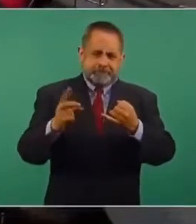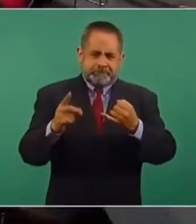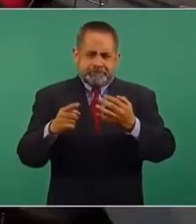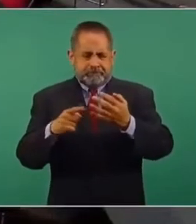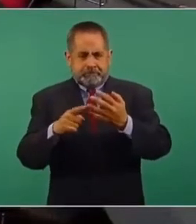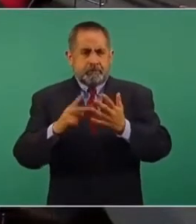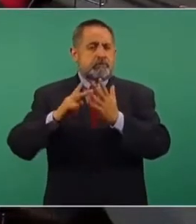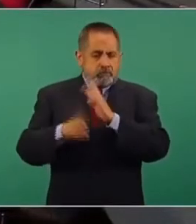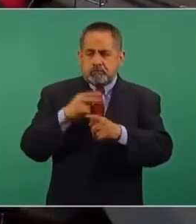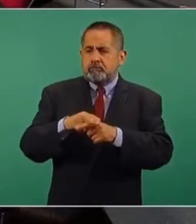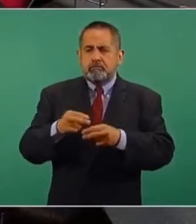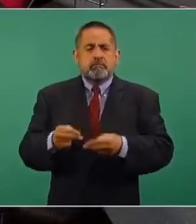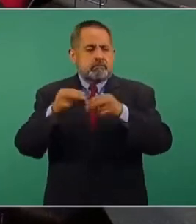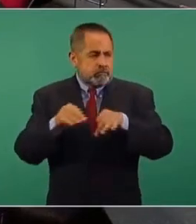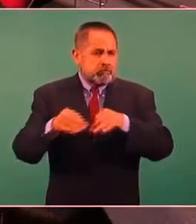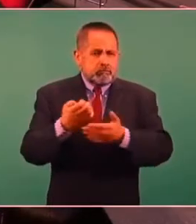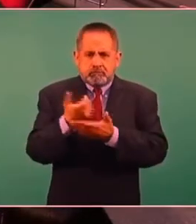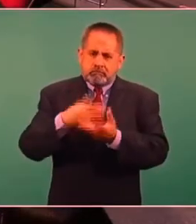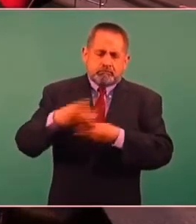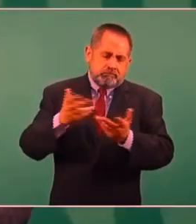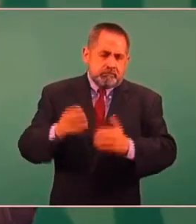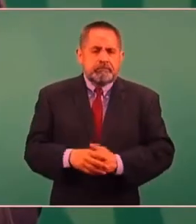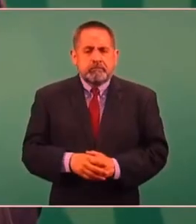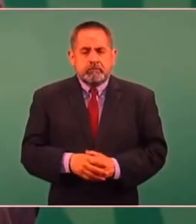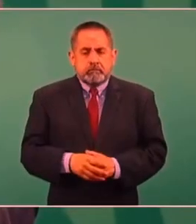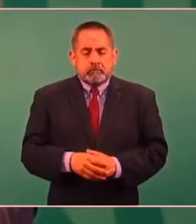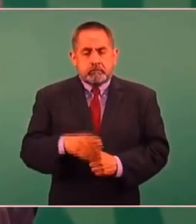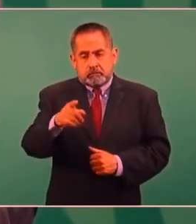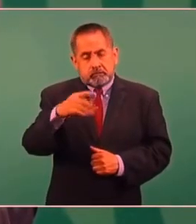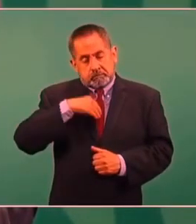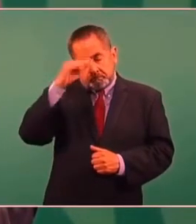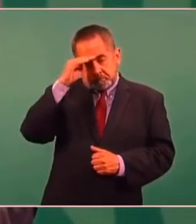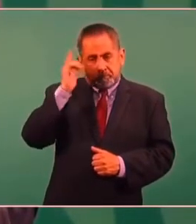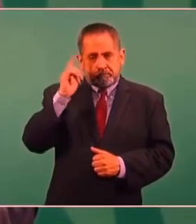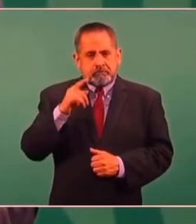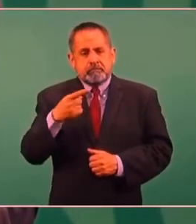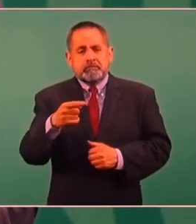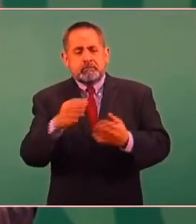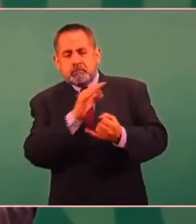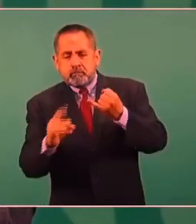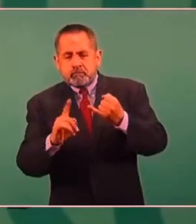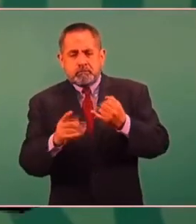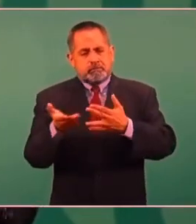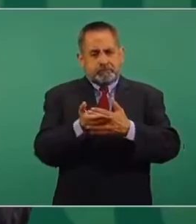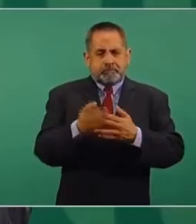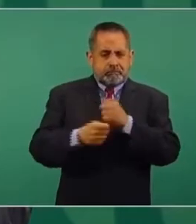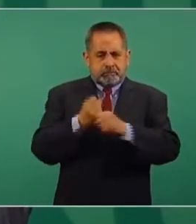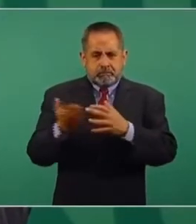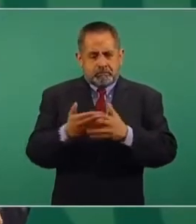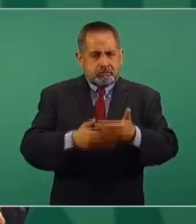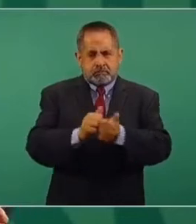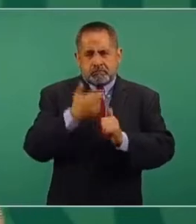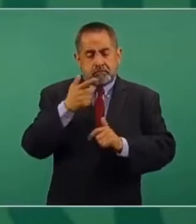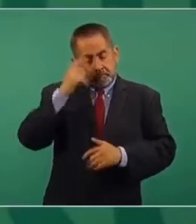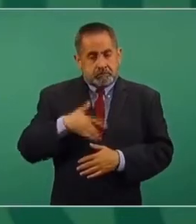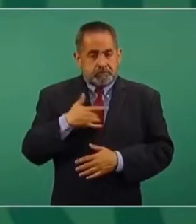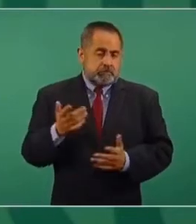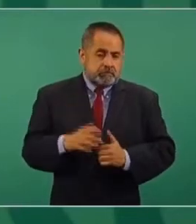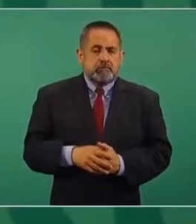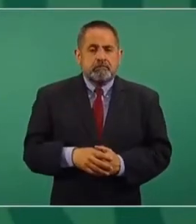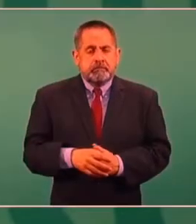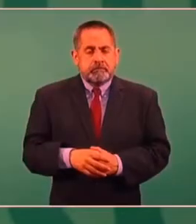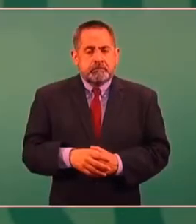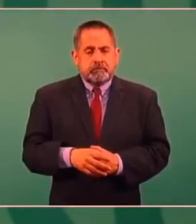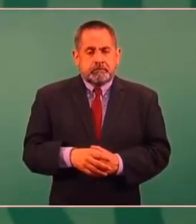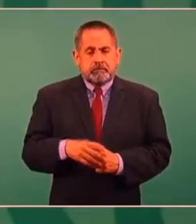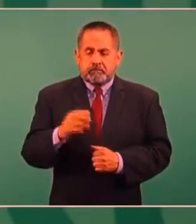regrese la normalidad, el empleo y la actividad económica? Yo pienso que va a ser a mediados de año. Yo sostengo que